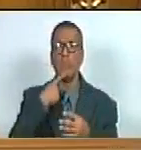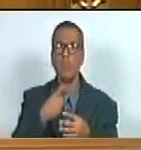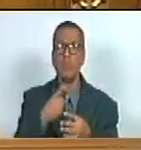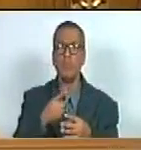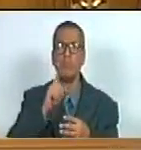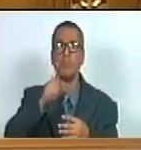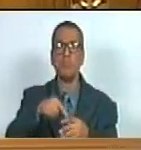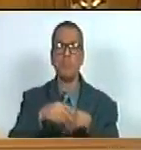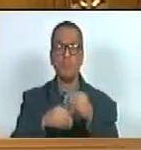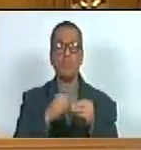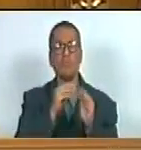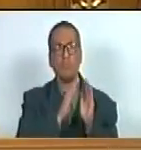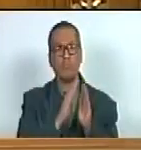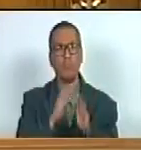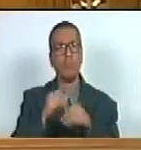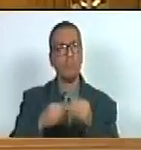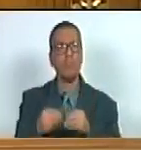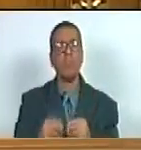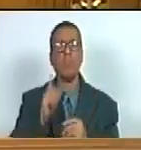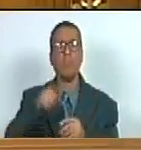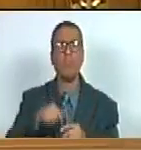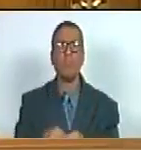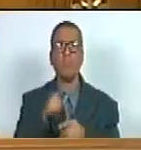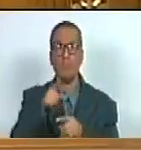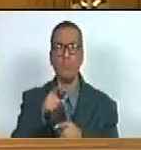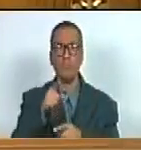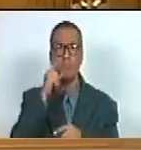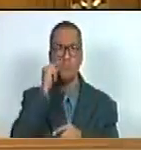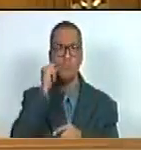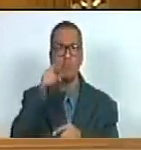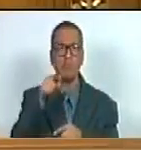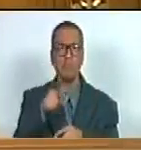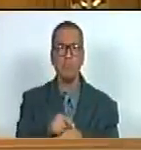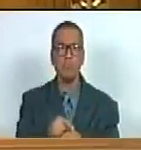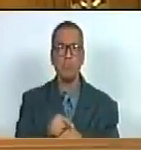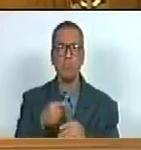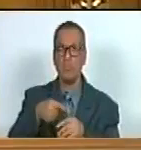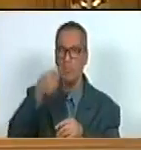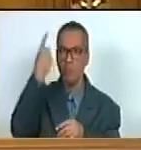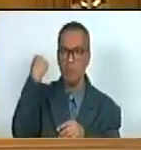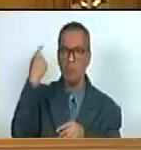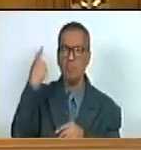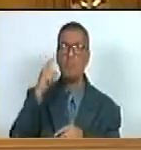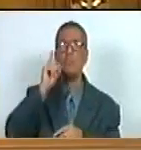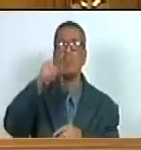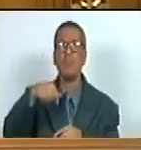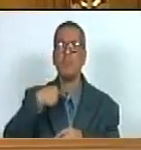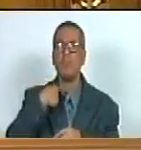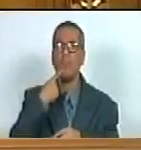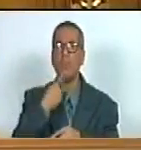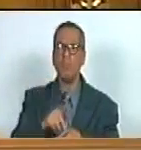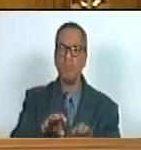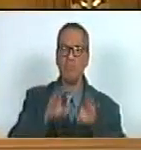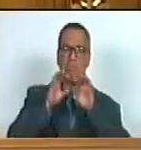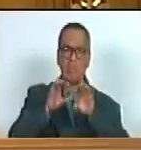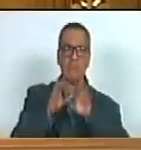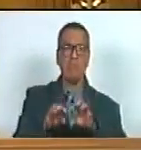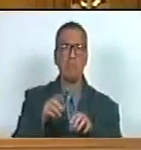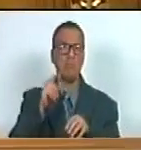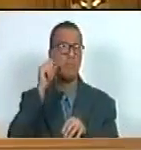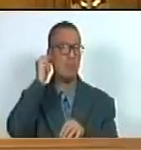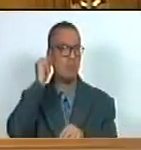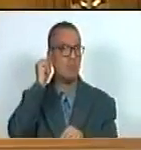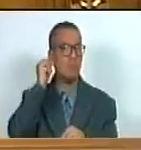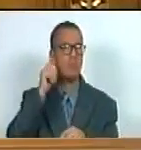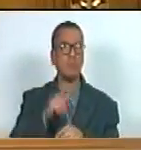y lo que hacemos además este señor en el pasado reciente también se burlaba de las mujeres